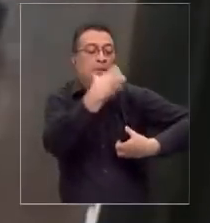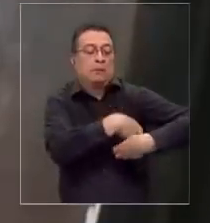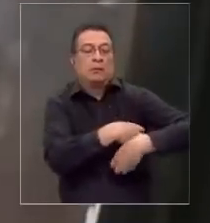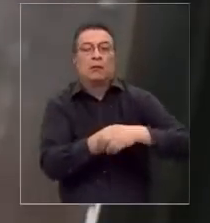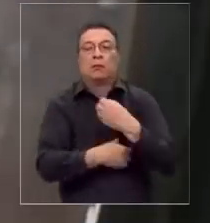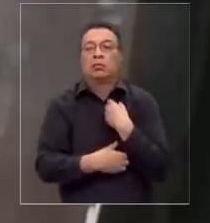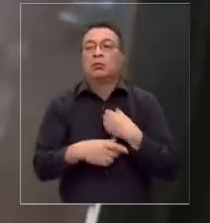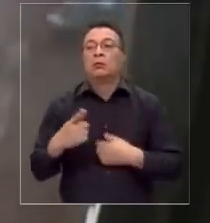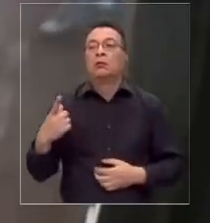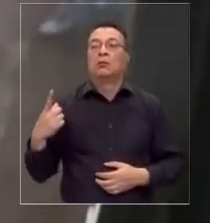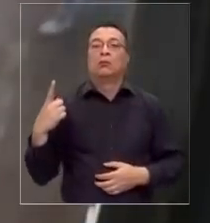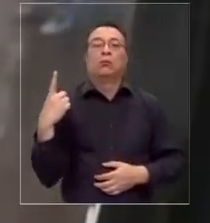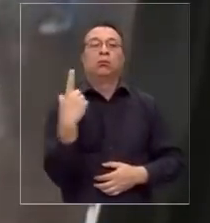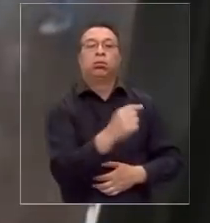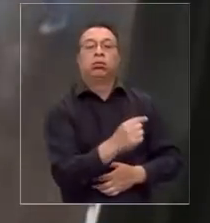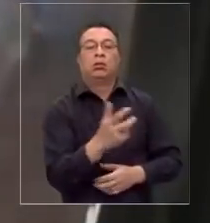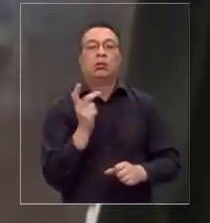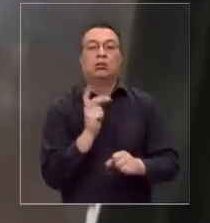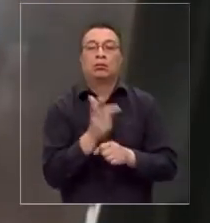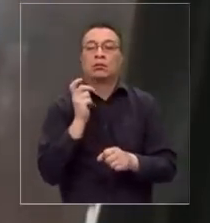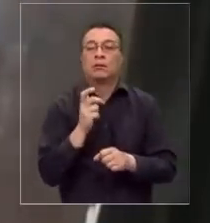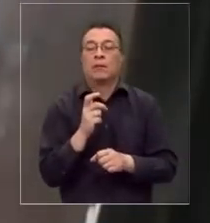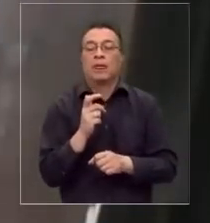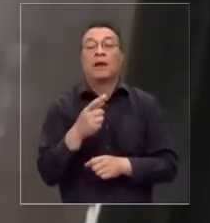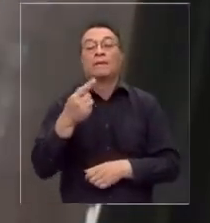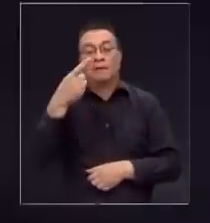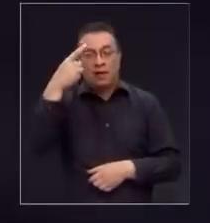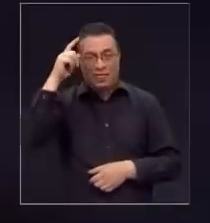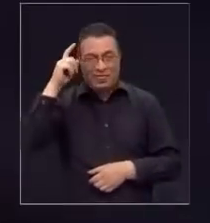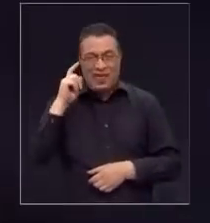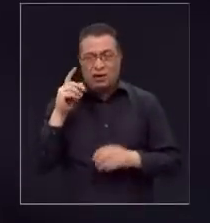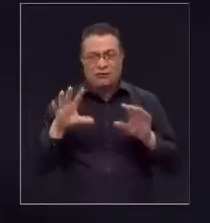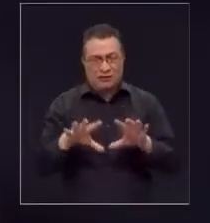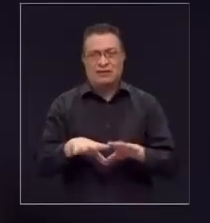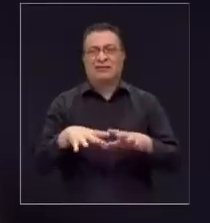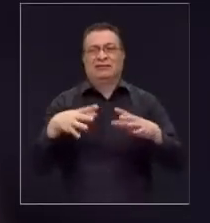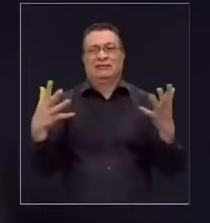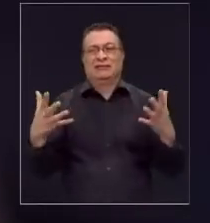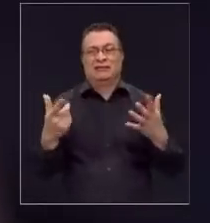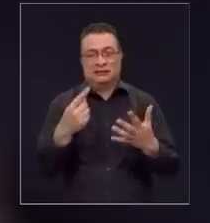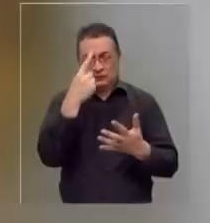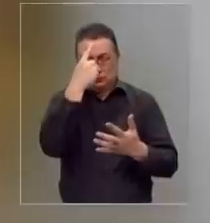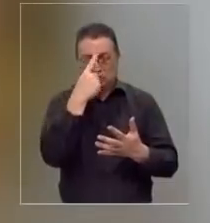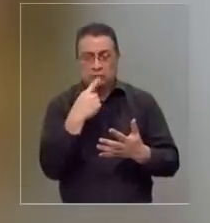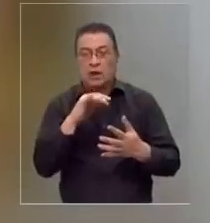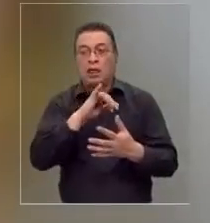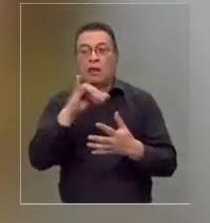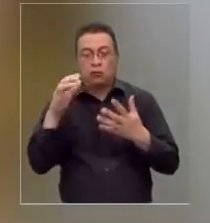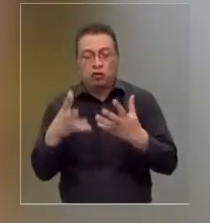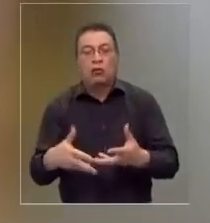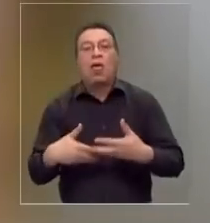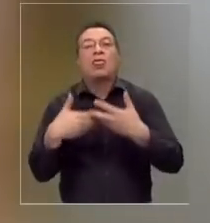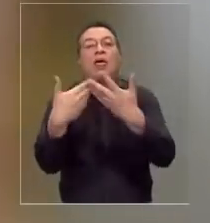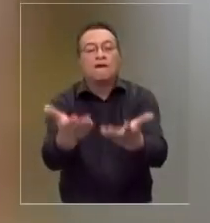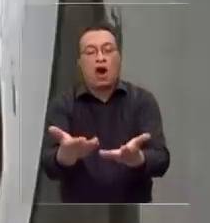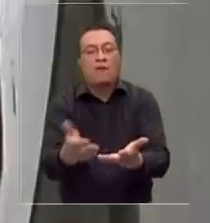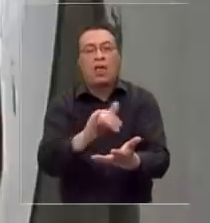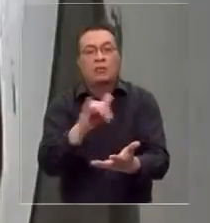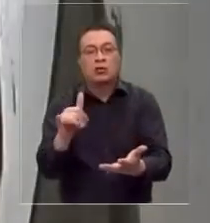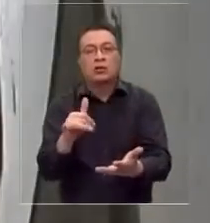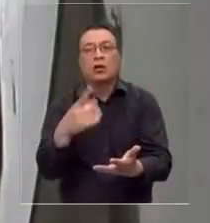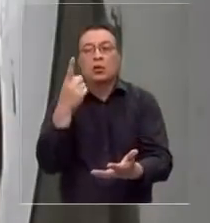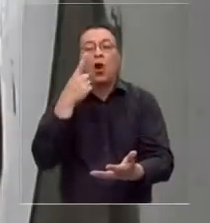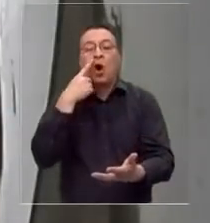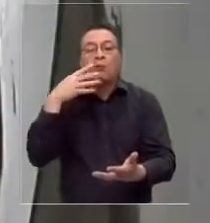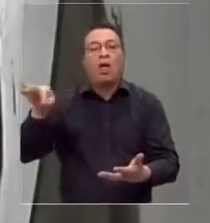y salir tranquilamente por el lugar. Otro daño incomprensible, porque la pieza fue devuelta días después al museo por